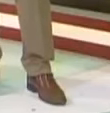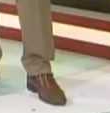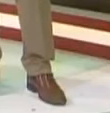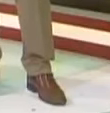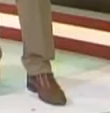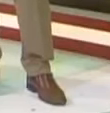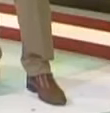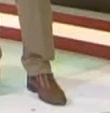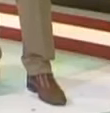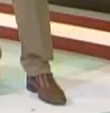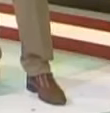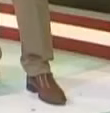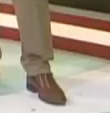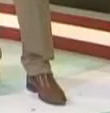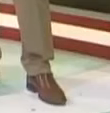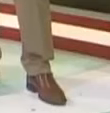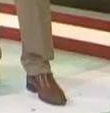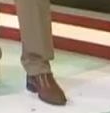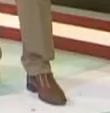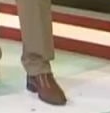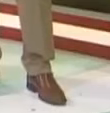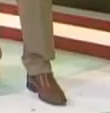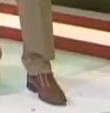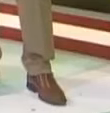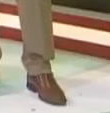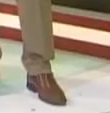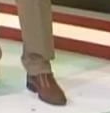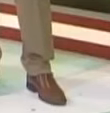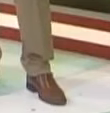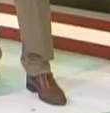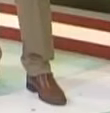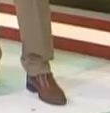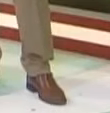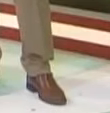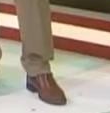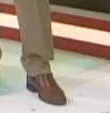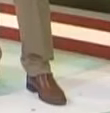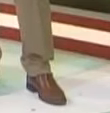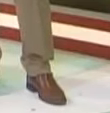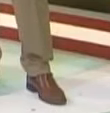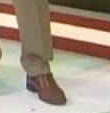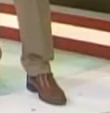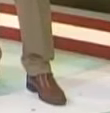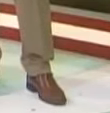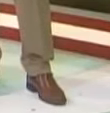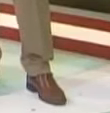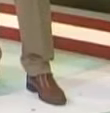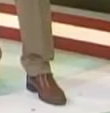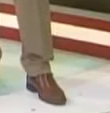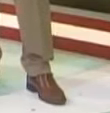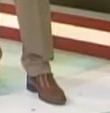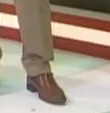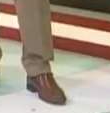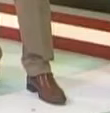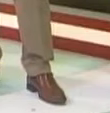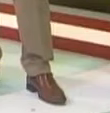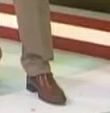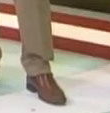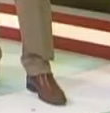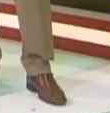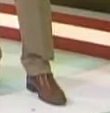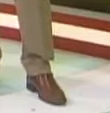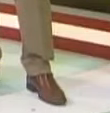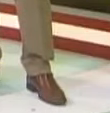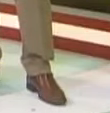nota. Lo hacemos revisando Telesur. Lo que dice, Aerolíneas Argentinas reanudará vuelos hacia Cuba en el mes de julio. El presidente de la